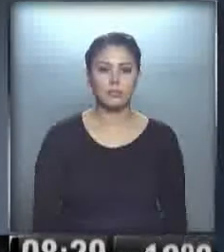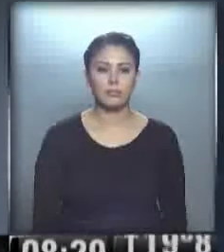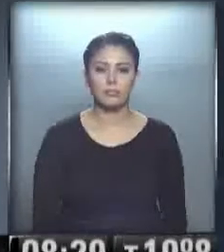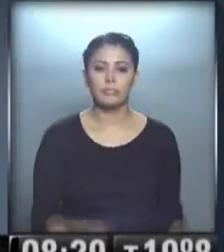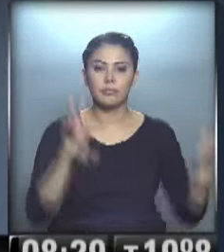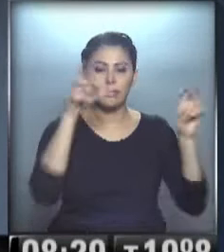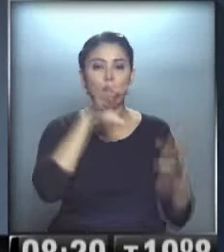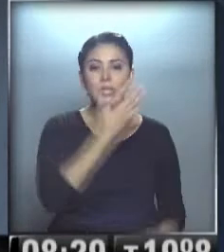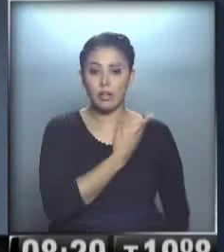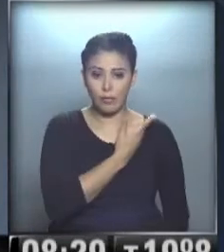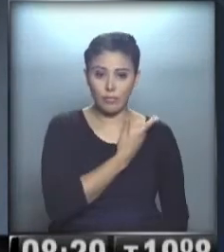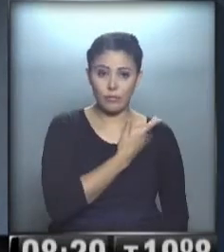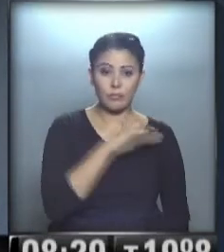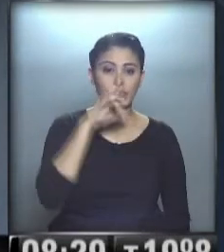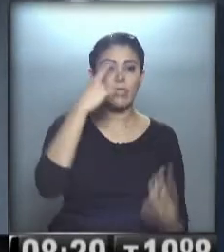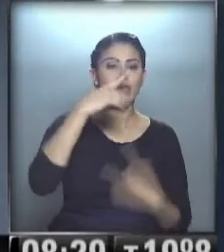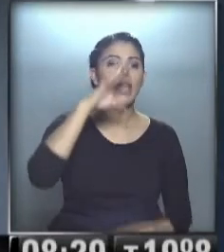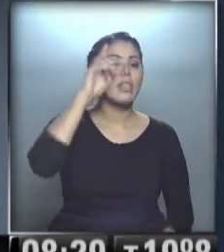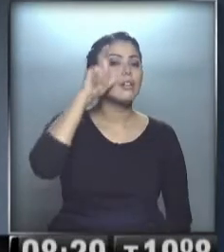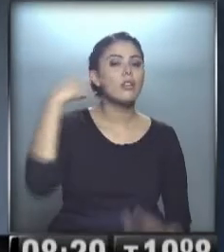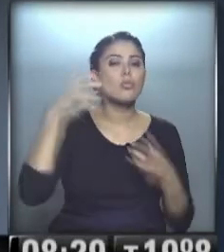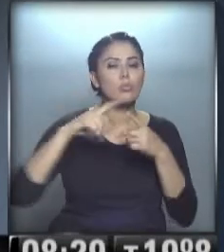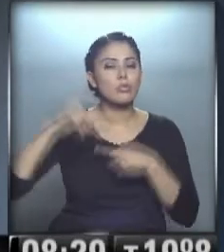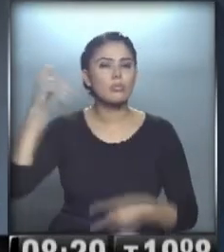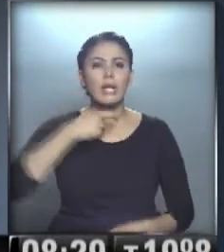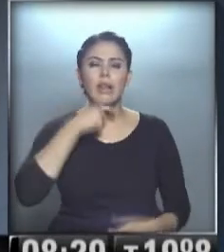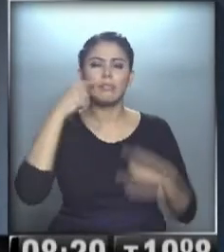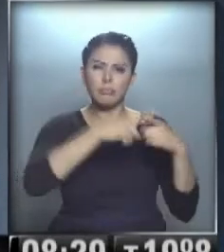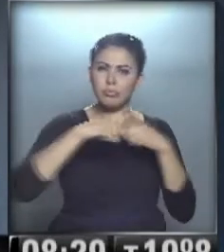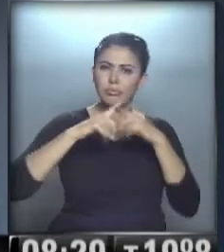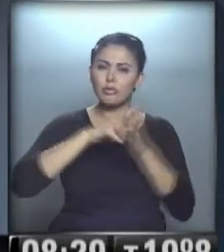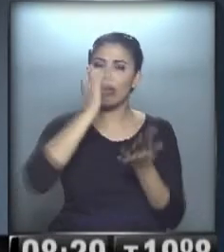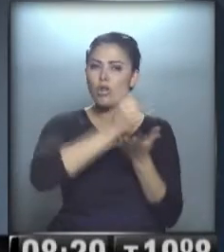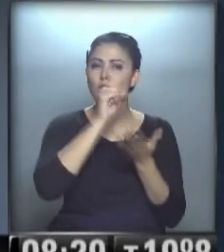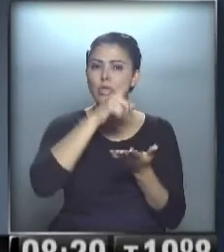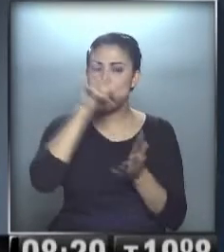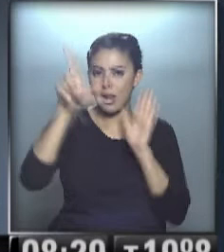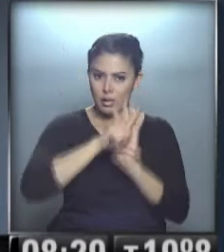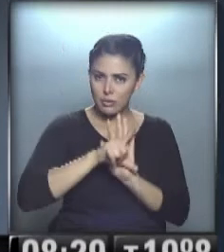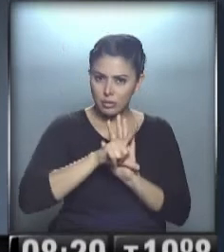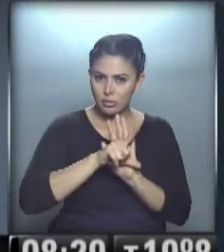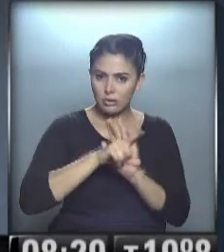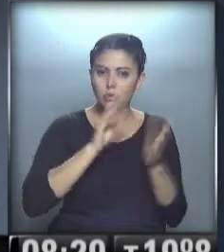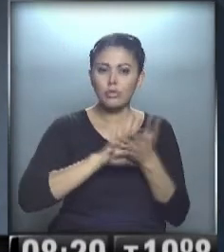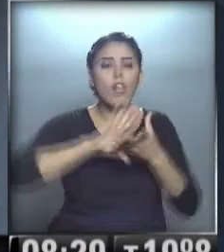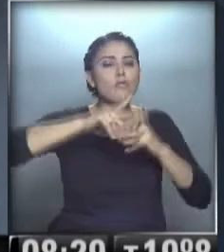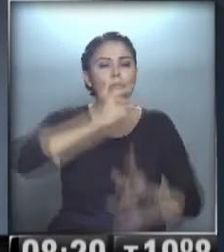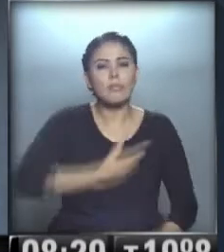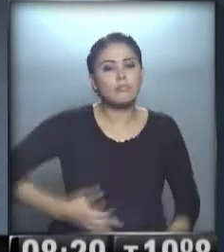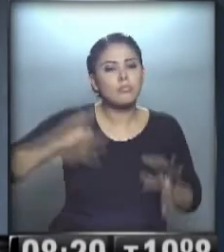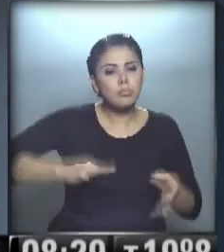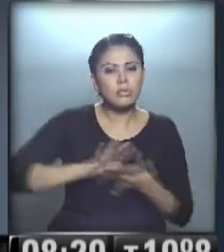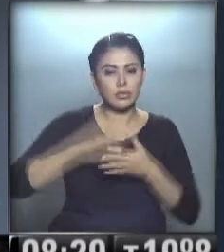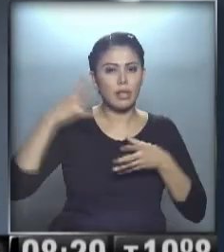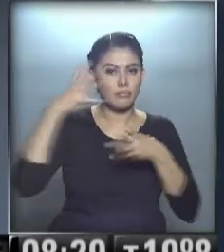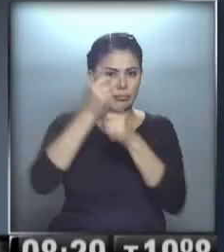En Santa Fe, Diles, opositores proponen discutir en el Consejo Deliberante de la Capital Provincial la estatización total del servicio de